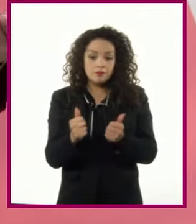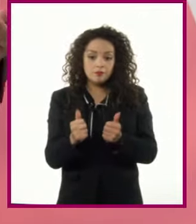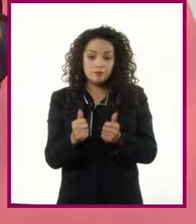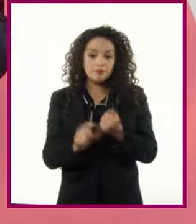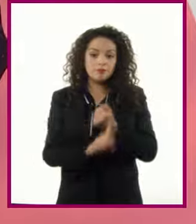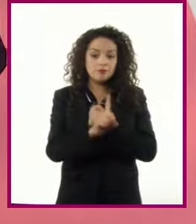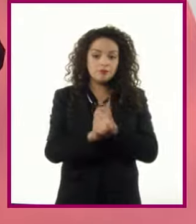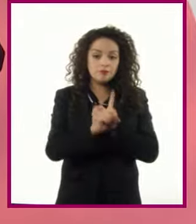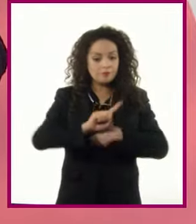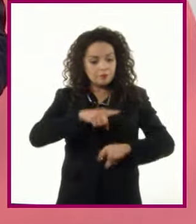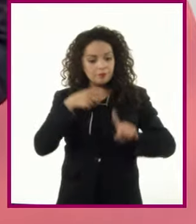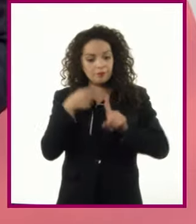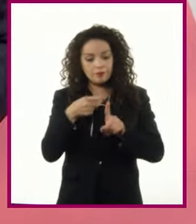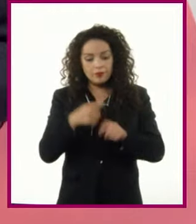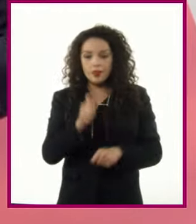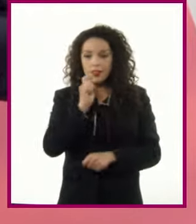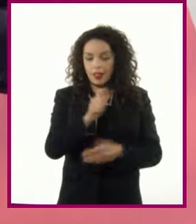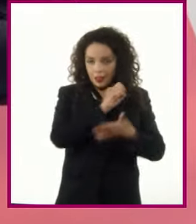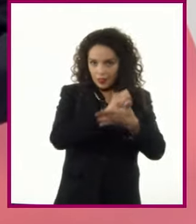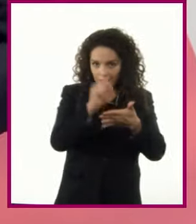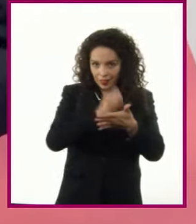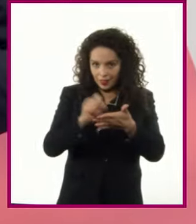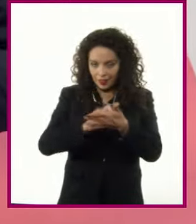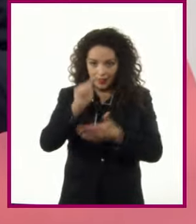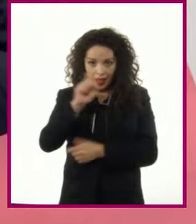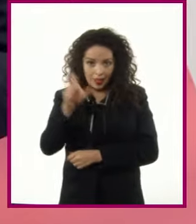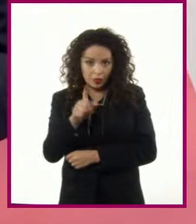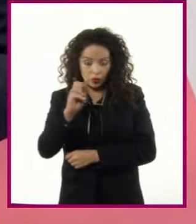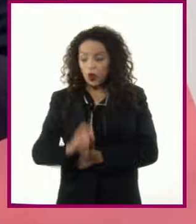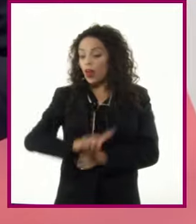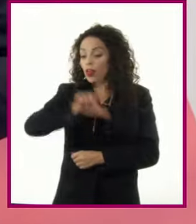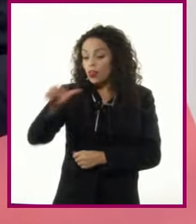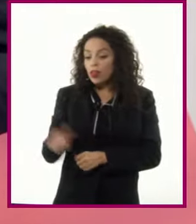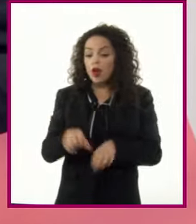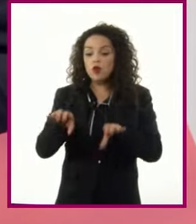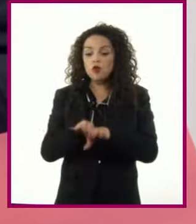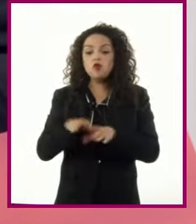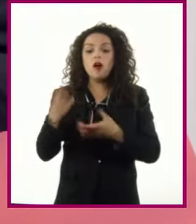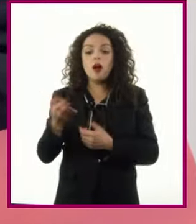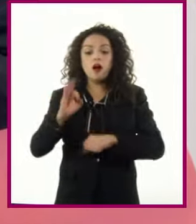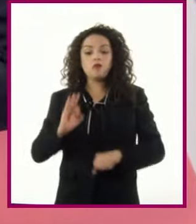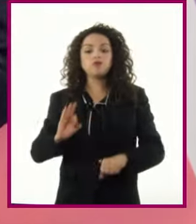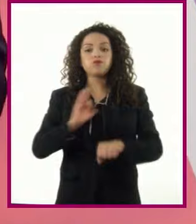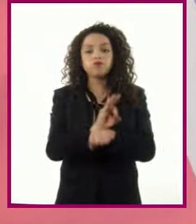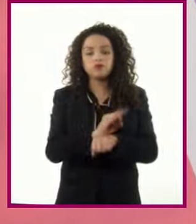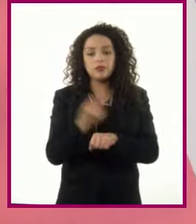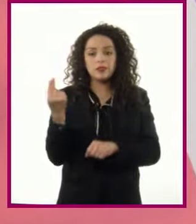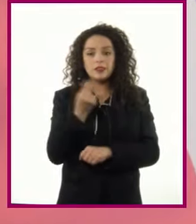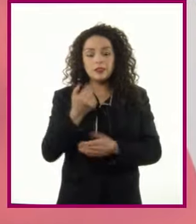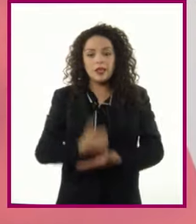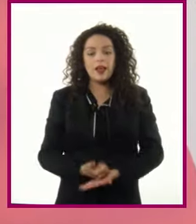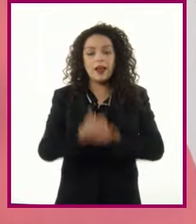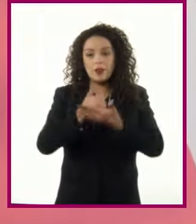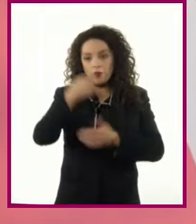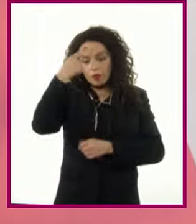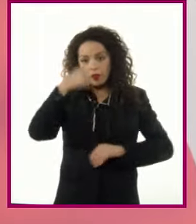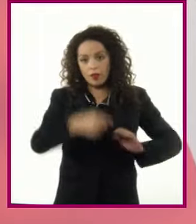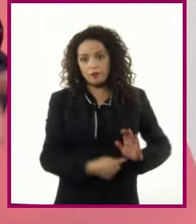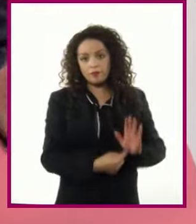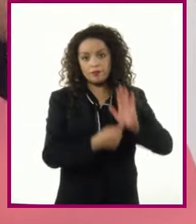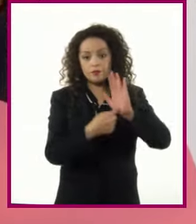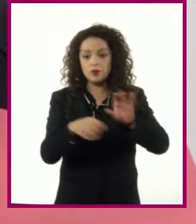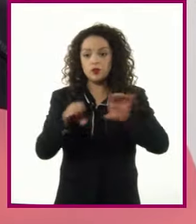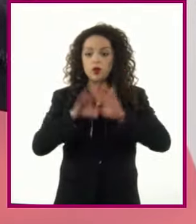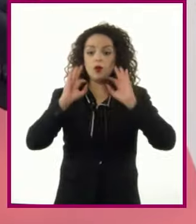de su texto y para después elegir soportes que les ayuden a presentarlo de